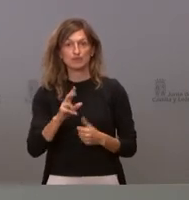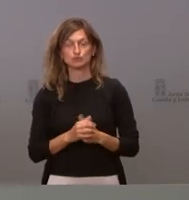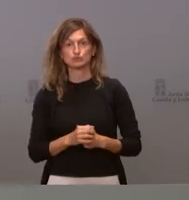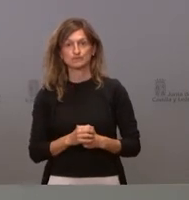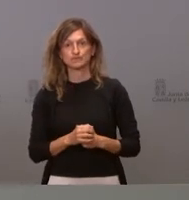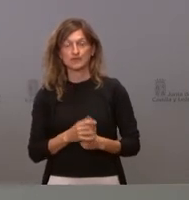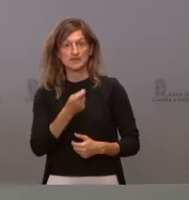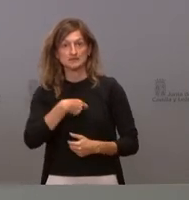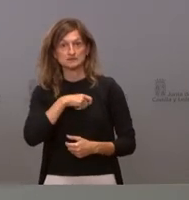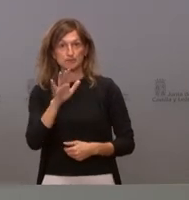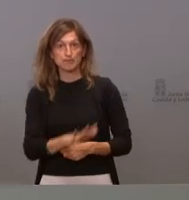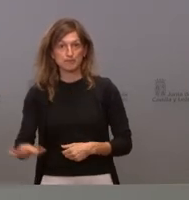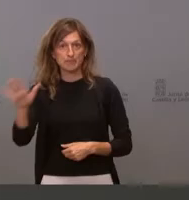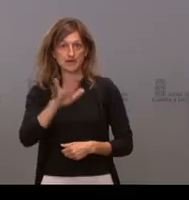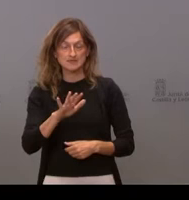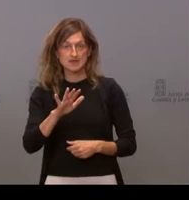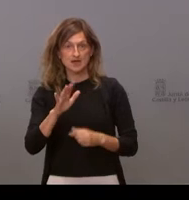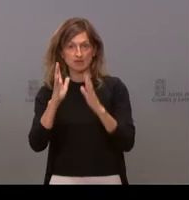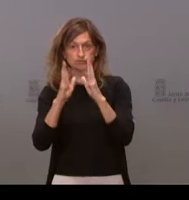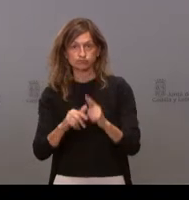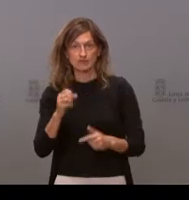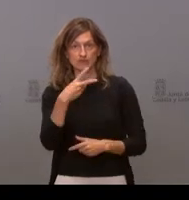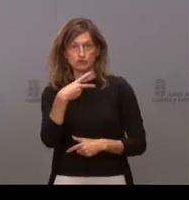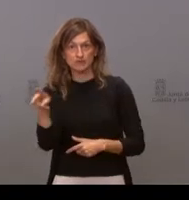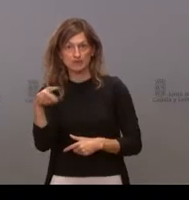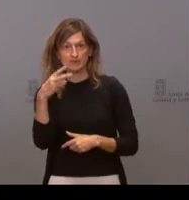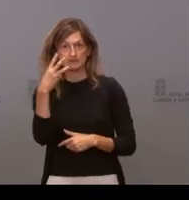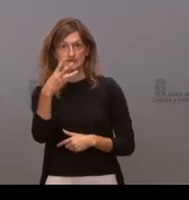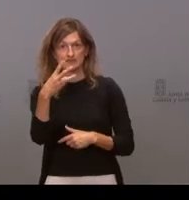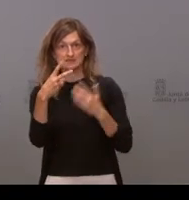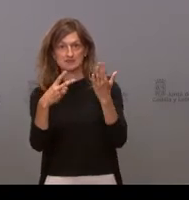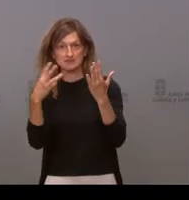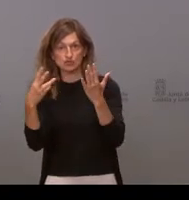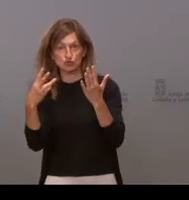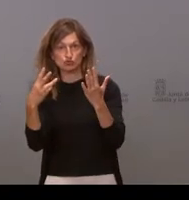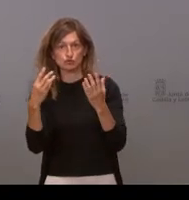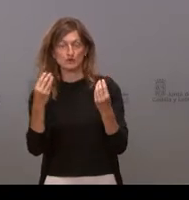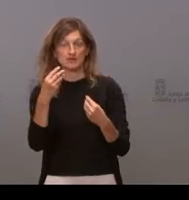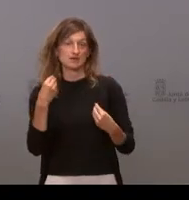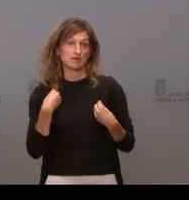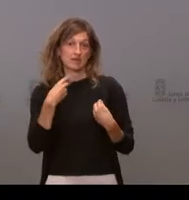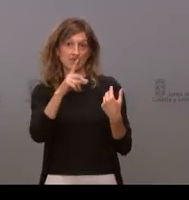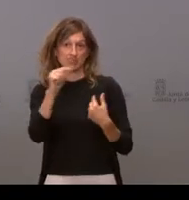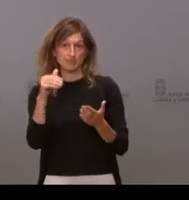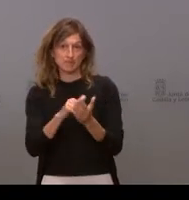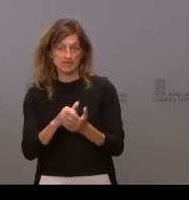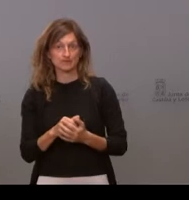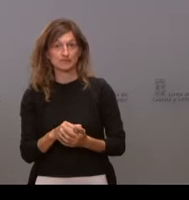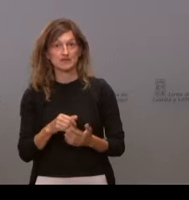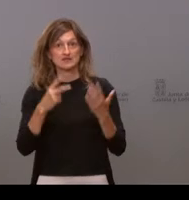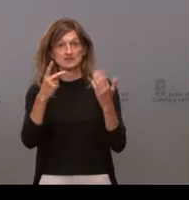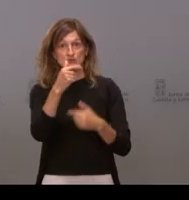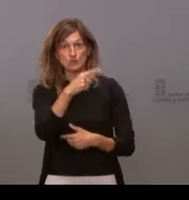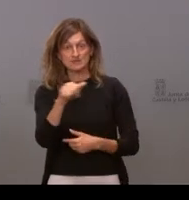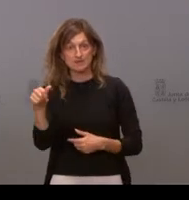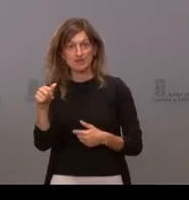España poseía una tasa de incidencia a 14 días de 378 por 100.000 habitantes y a 7 días